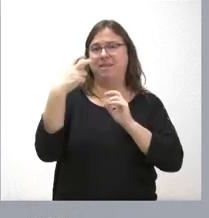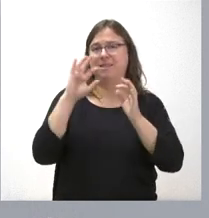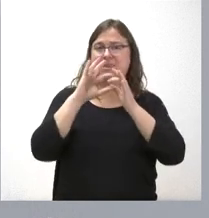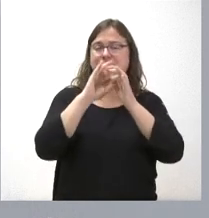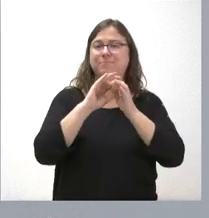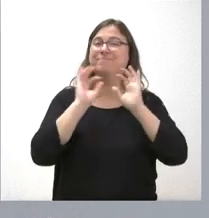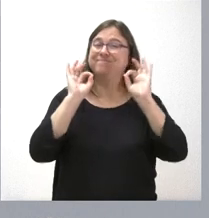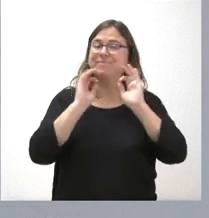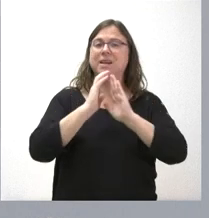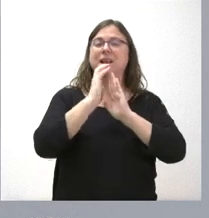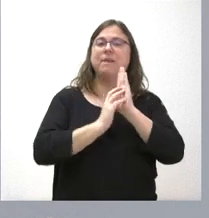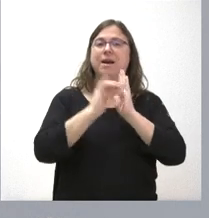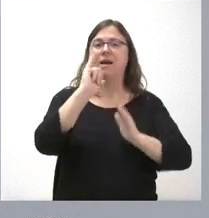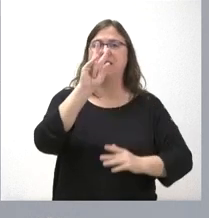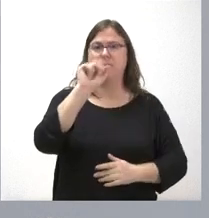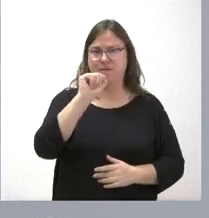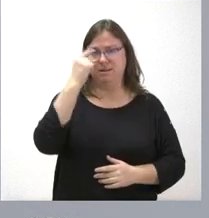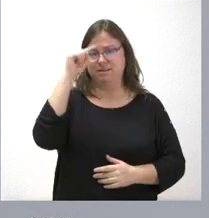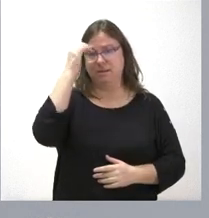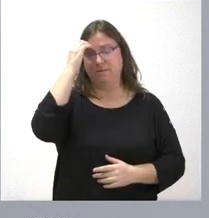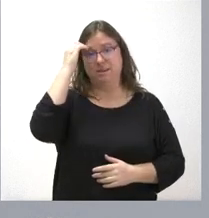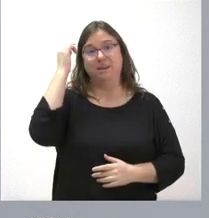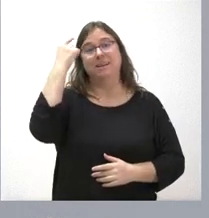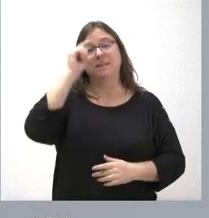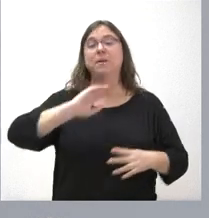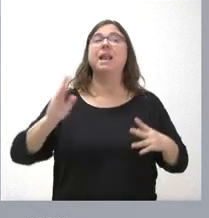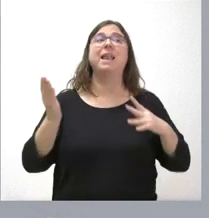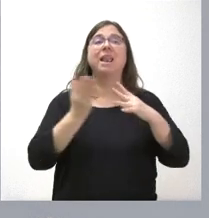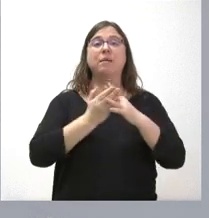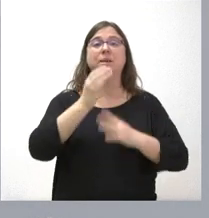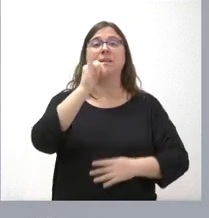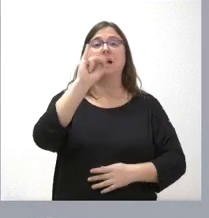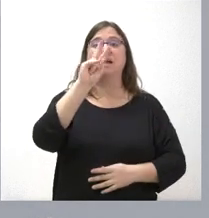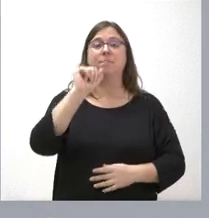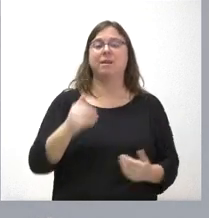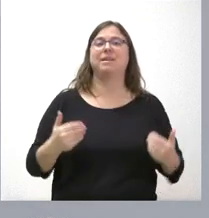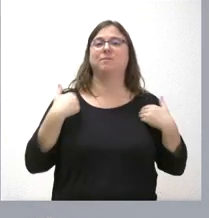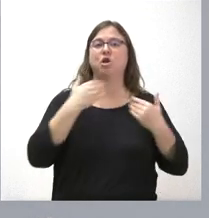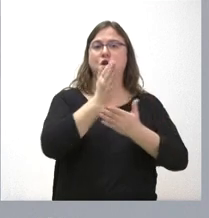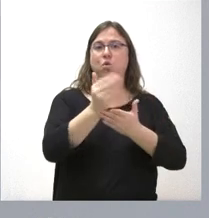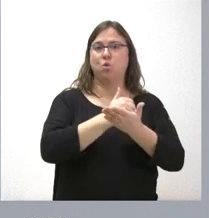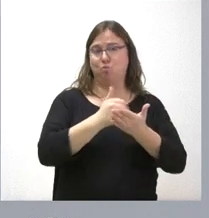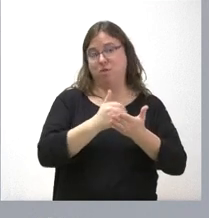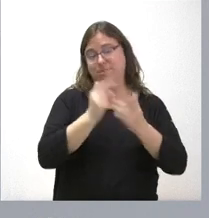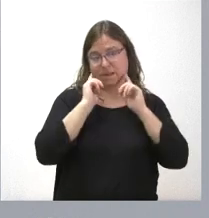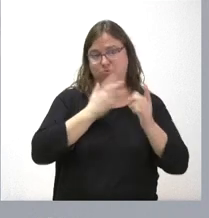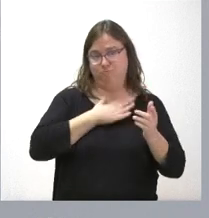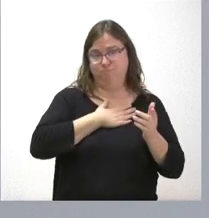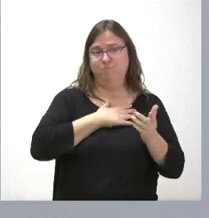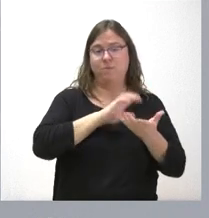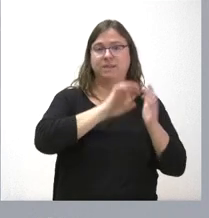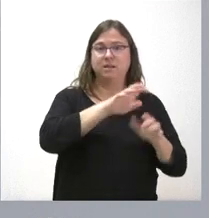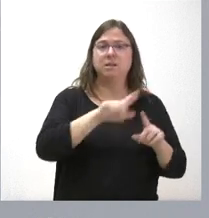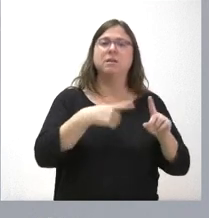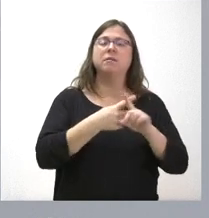rebaja del IVA. Saben ustedes que la mitad de la recaudación del IVA corresponde a las comunidades autónomas y, por tanto, a Castilla y León. Y del impuesto